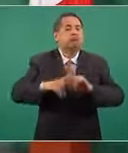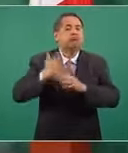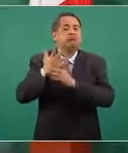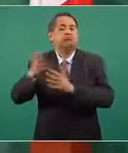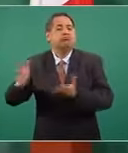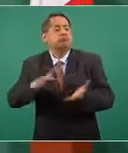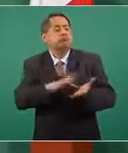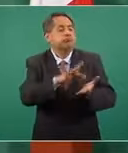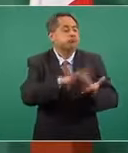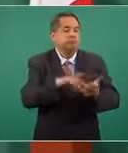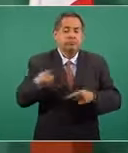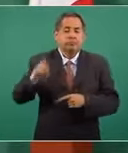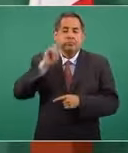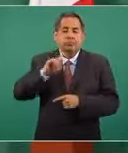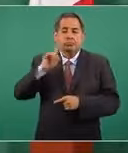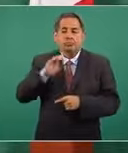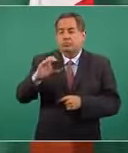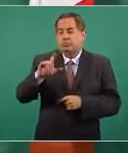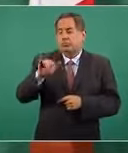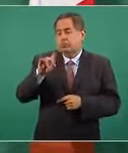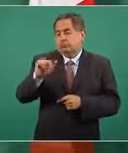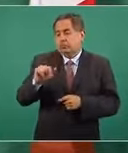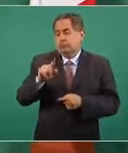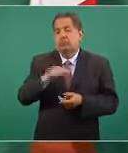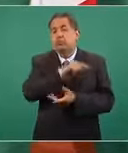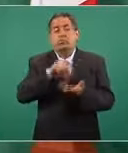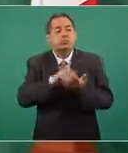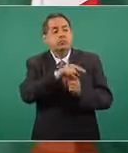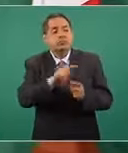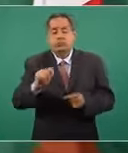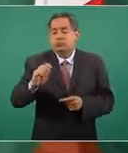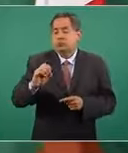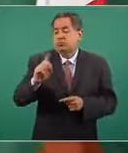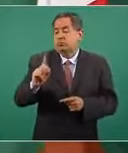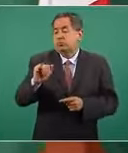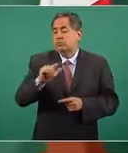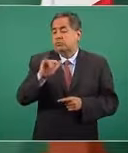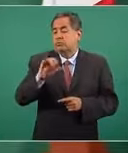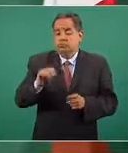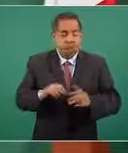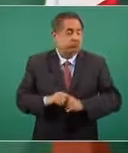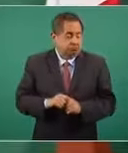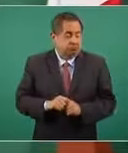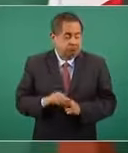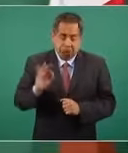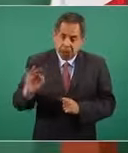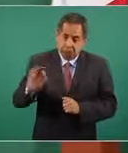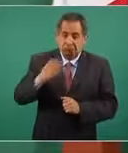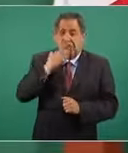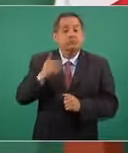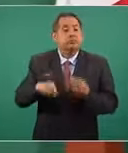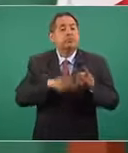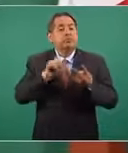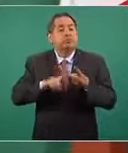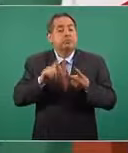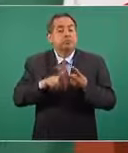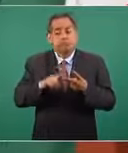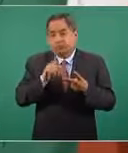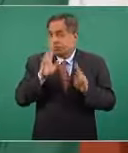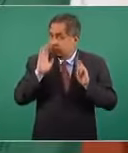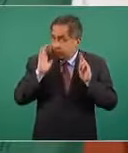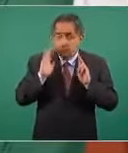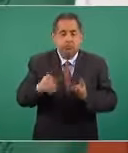por Claudia Topilejo. También ya está funcionando al 100